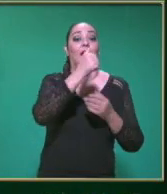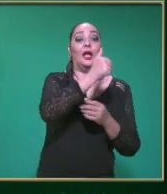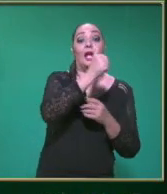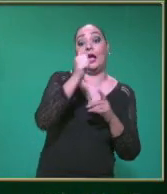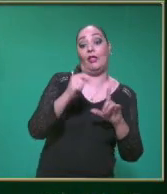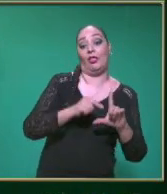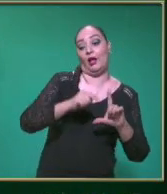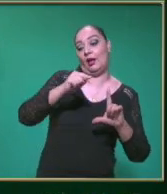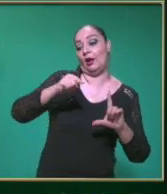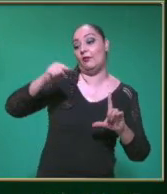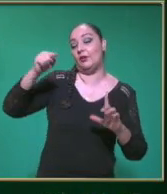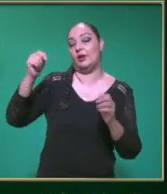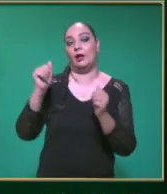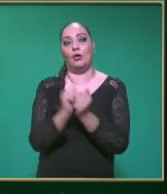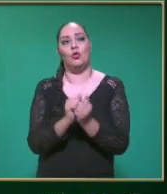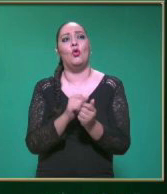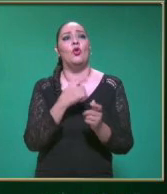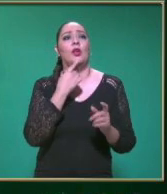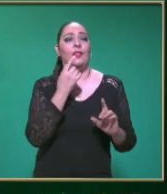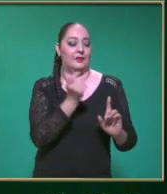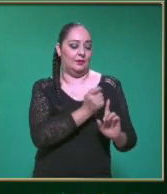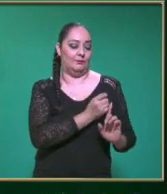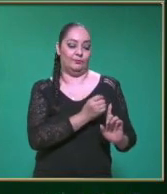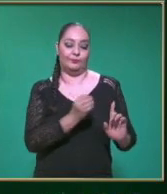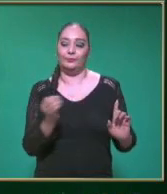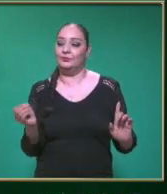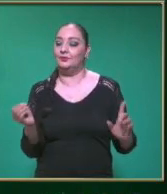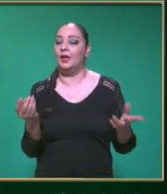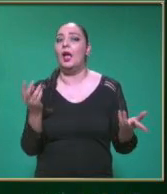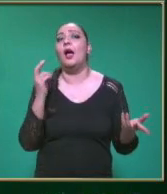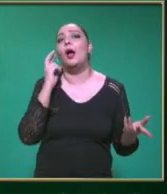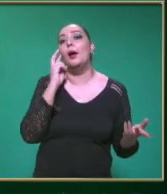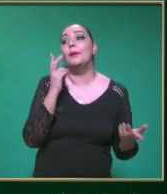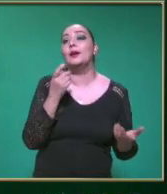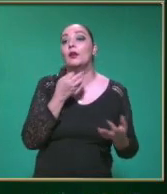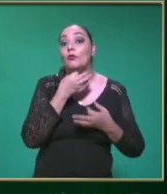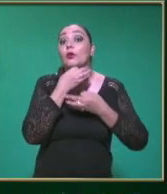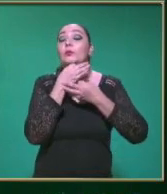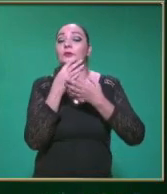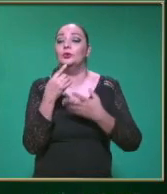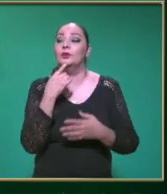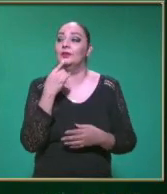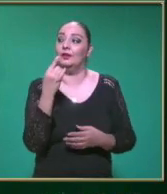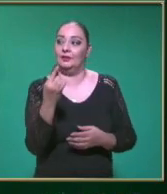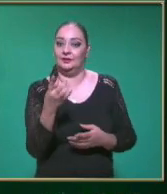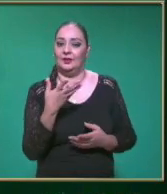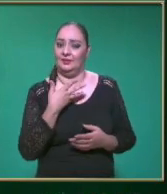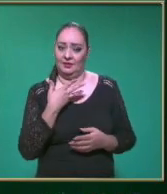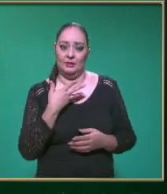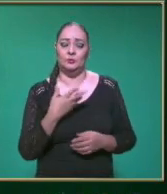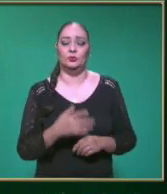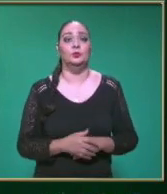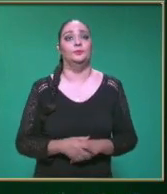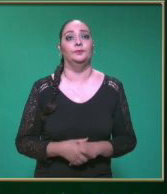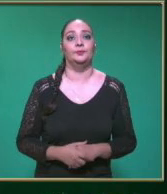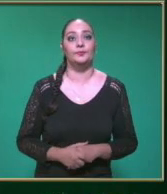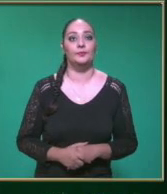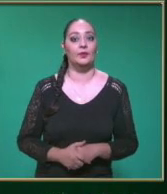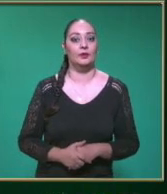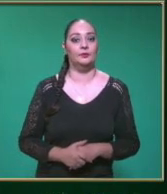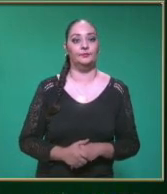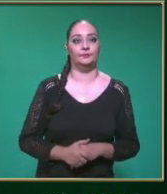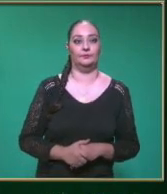gráficas Con lo que nos está solicitando En cuanto a la información Que tenemos ahí Entonces